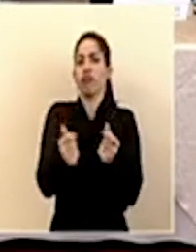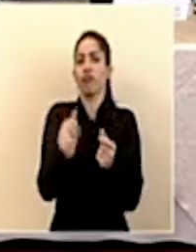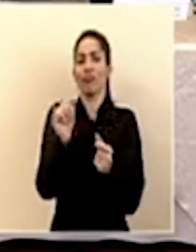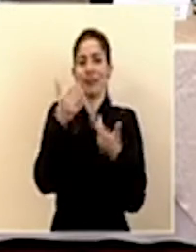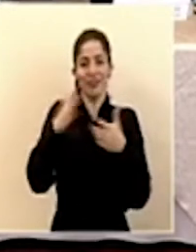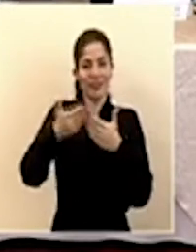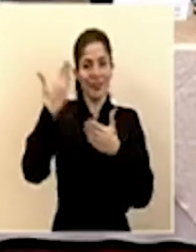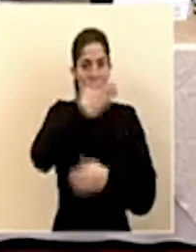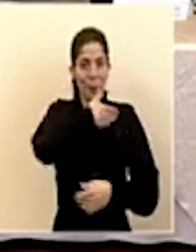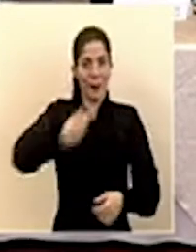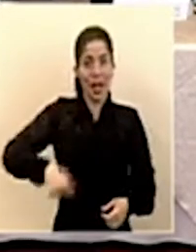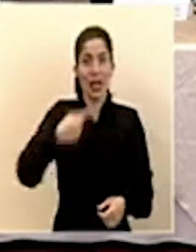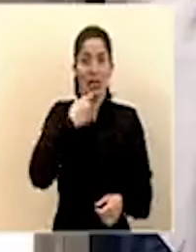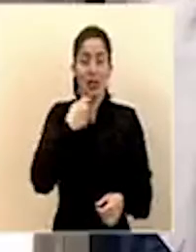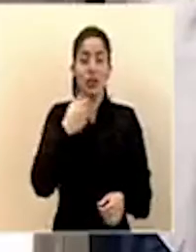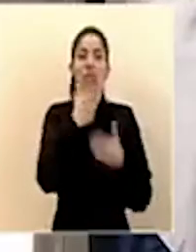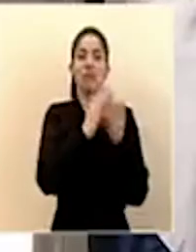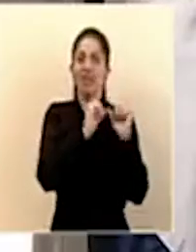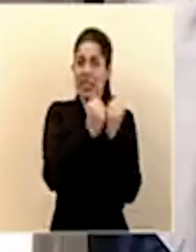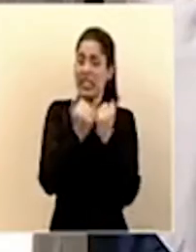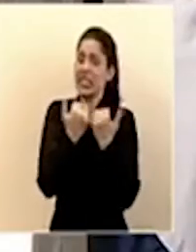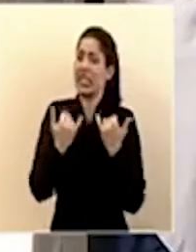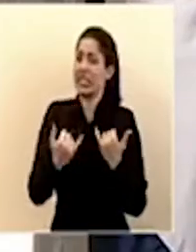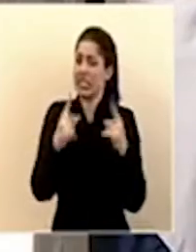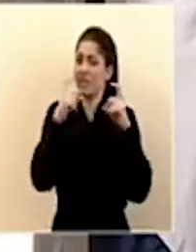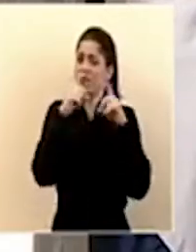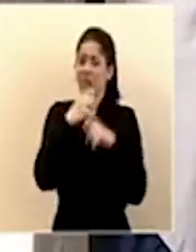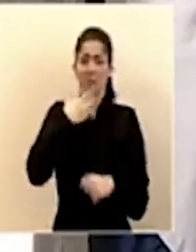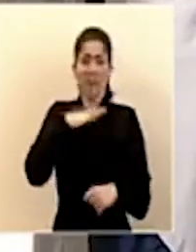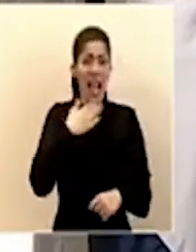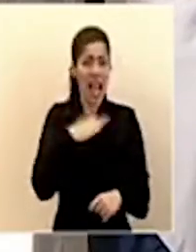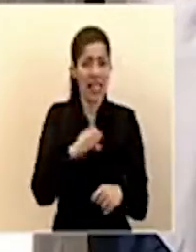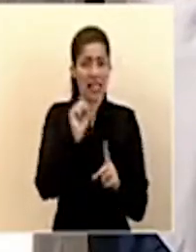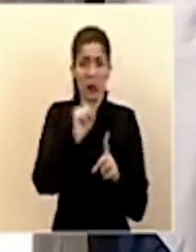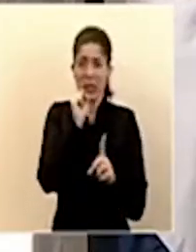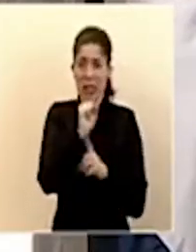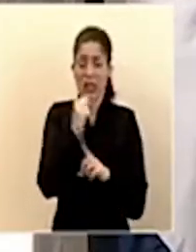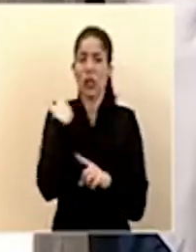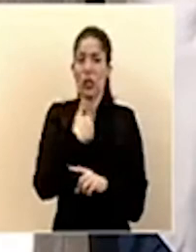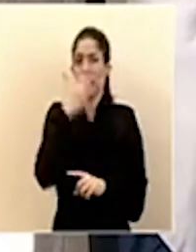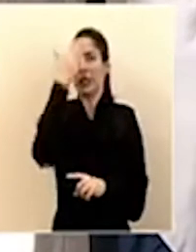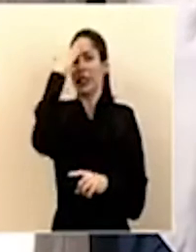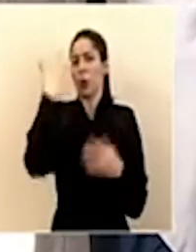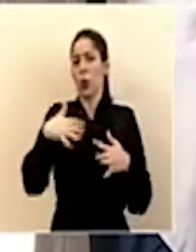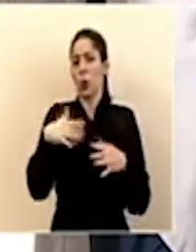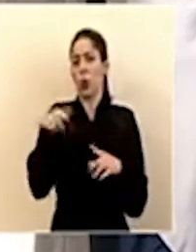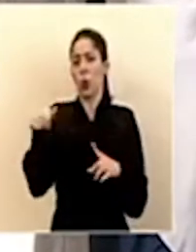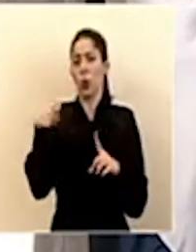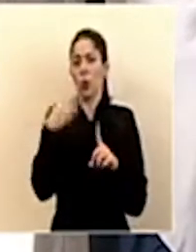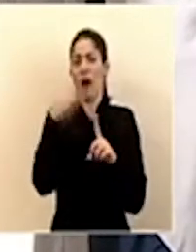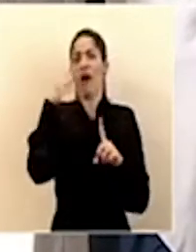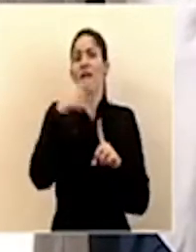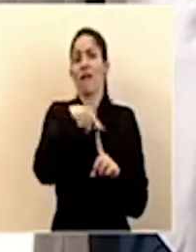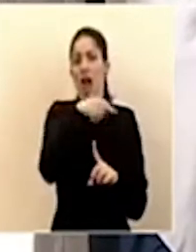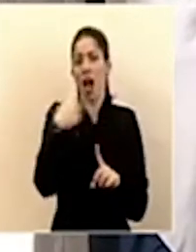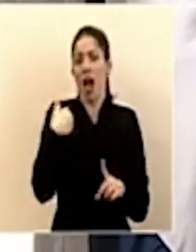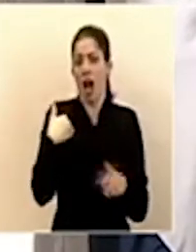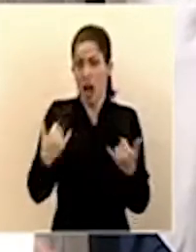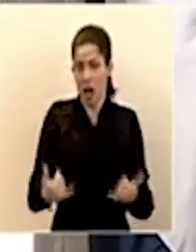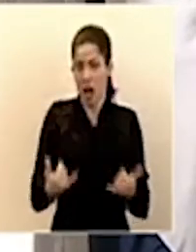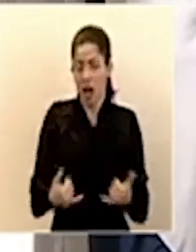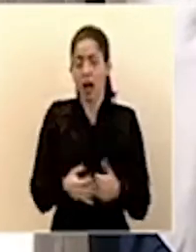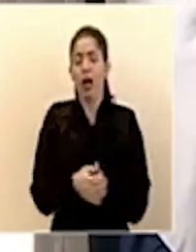señalaba el señor presidente, hay sectores que lo están pasando muy mal y sabemos cuál es la afectación que ellos tienen en este momento.